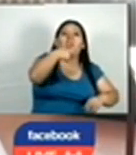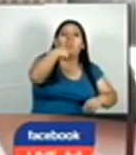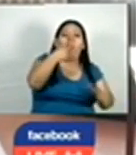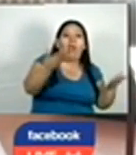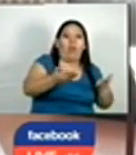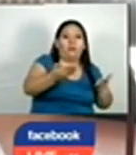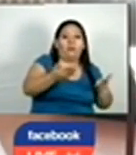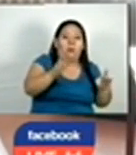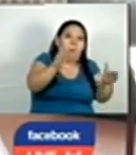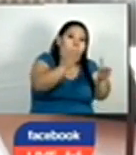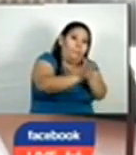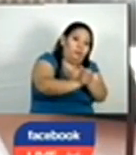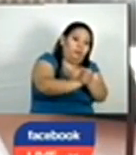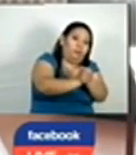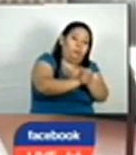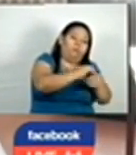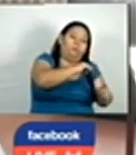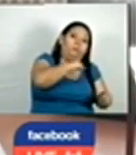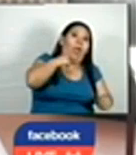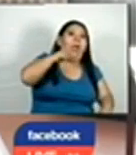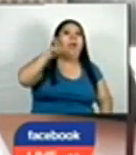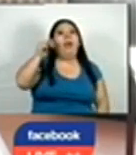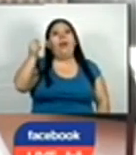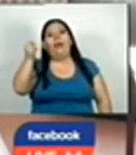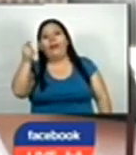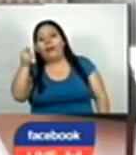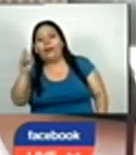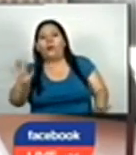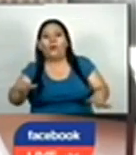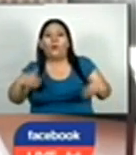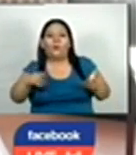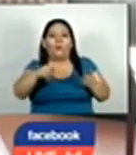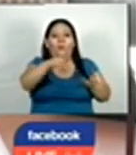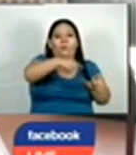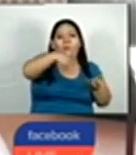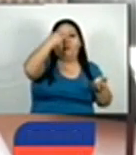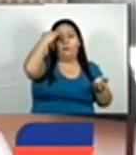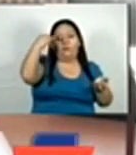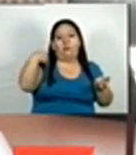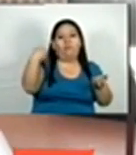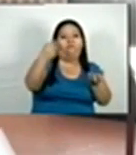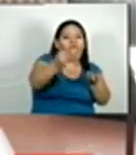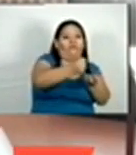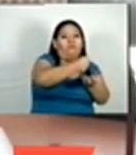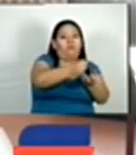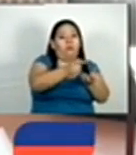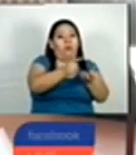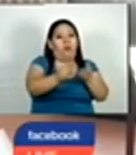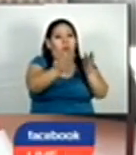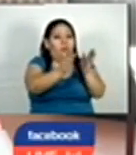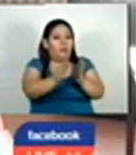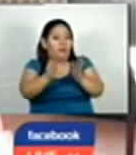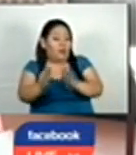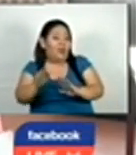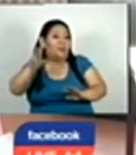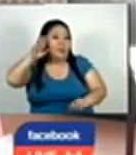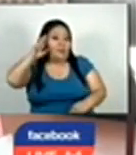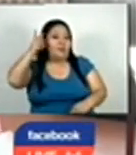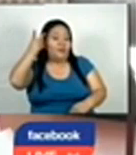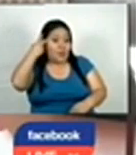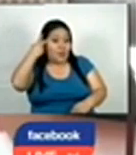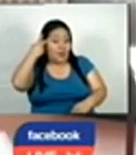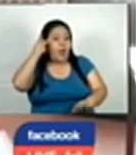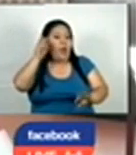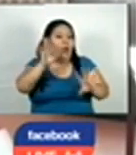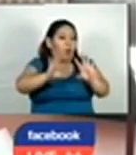parejas y que esto pues nos da una idea de cómo la violencia contra las mujeres verdad es estructural esto significa verdad que hay